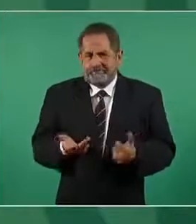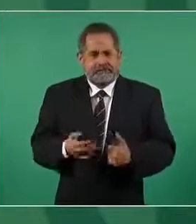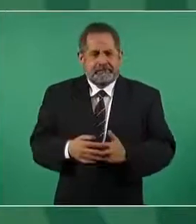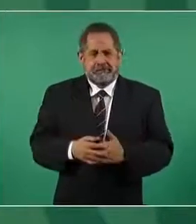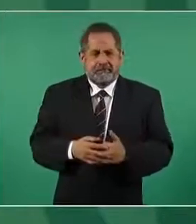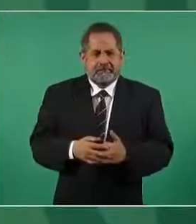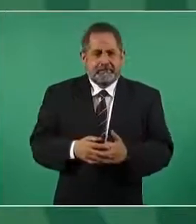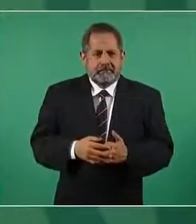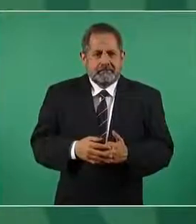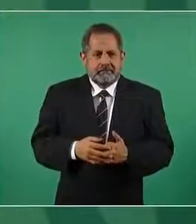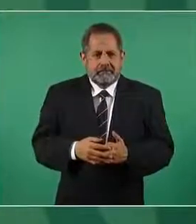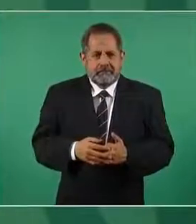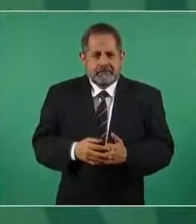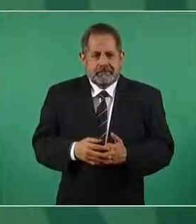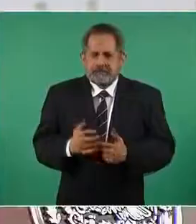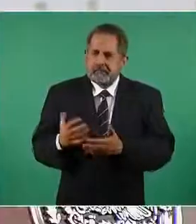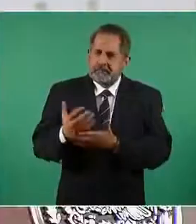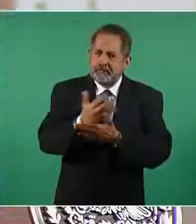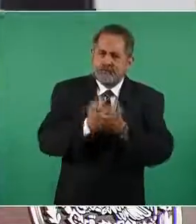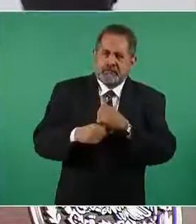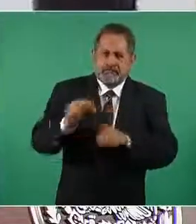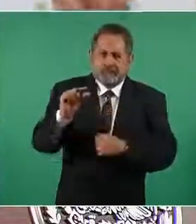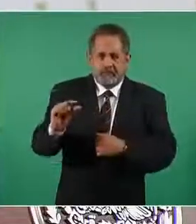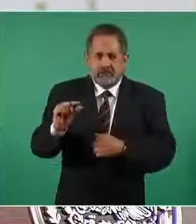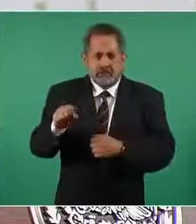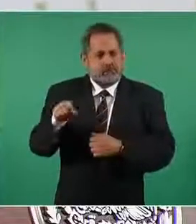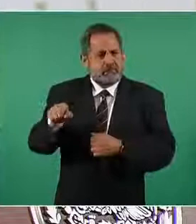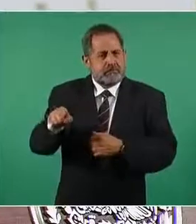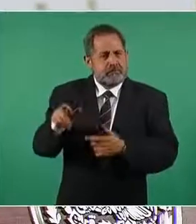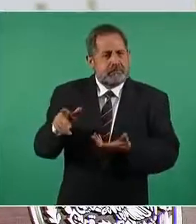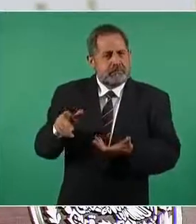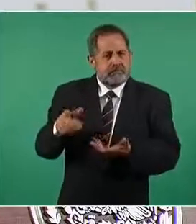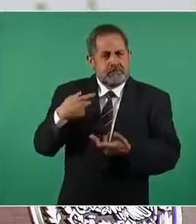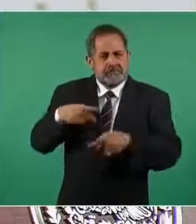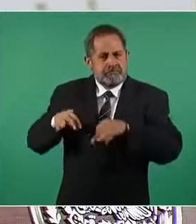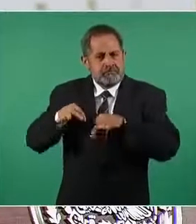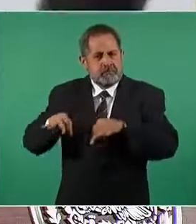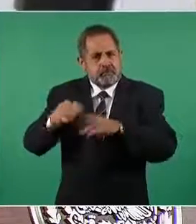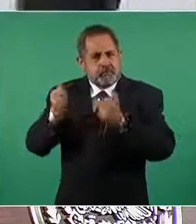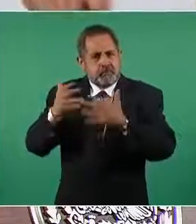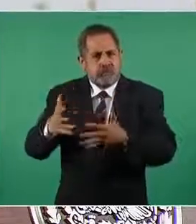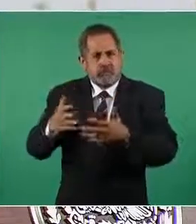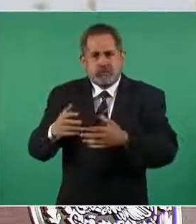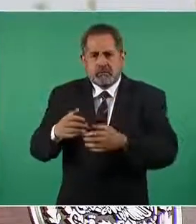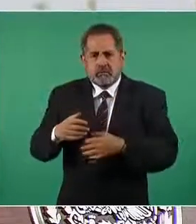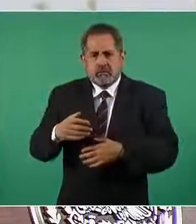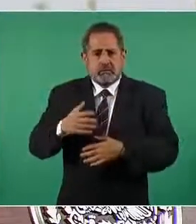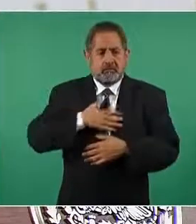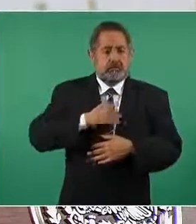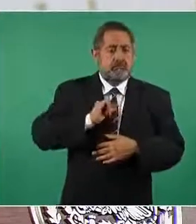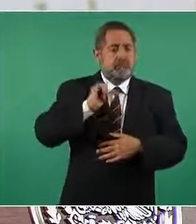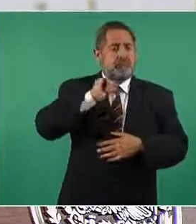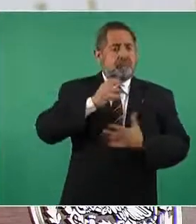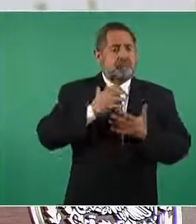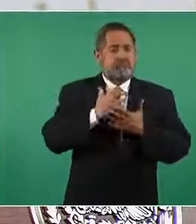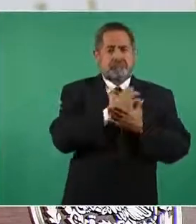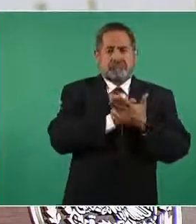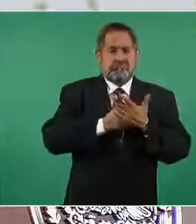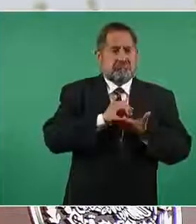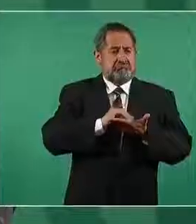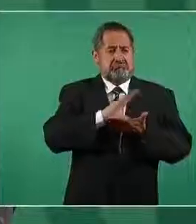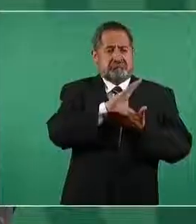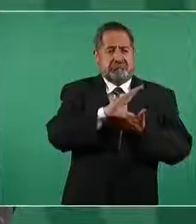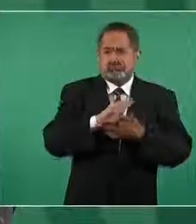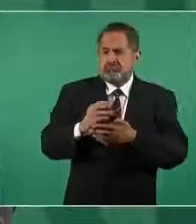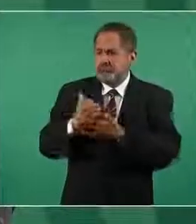que ganen tan poco con relación a lo que ganamos los altos funcionarios públicos